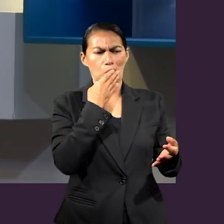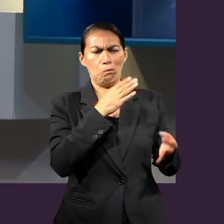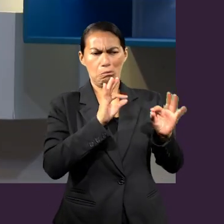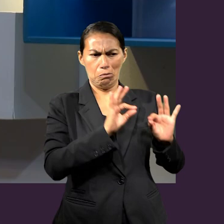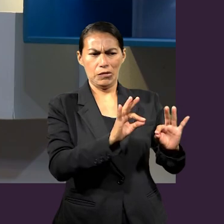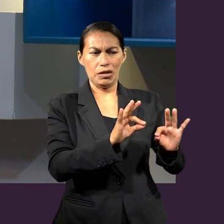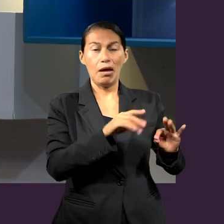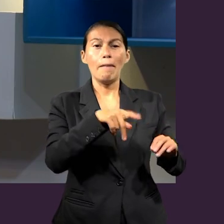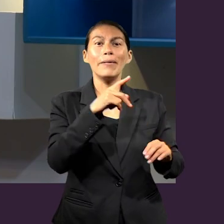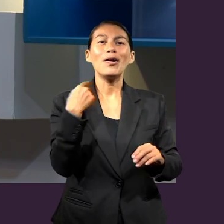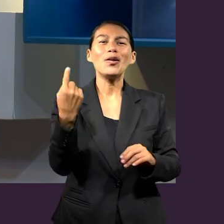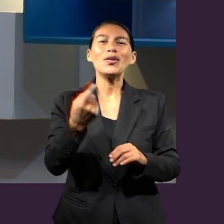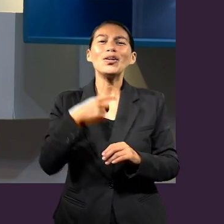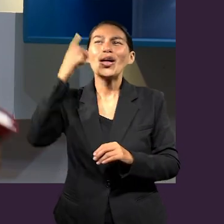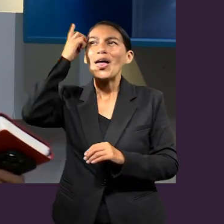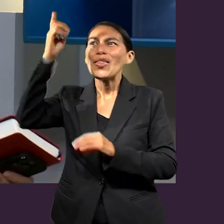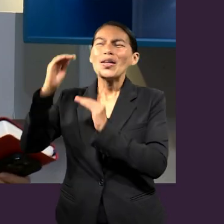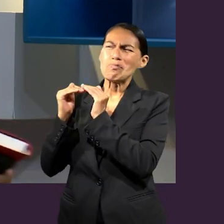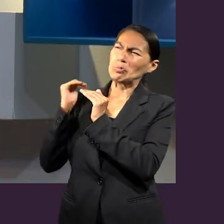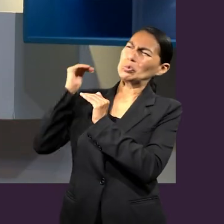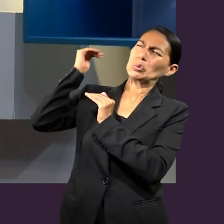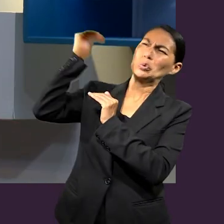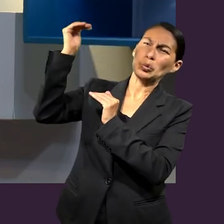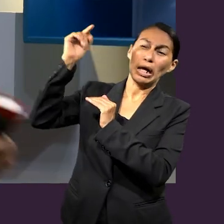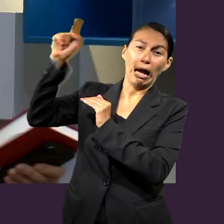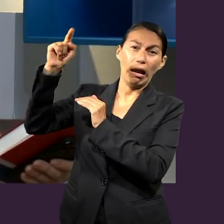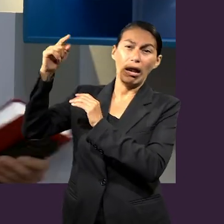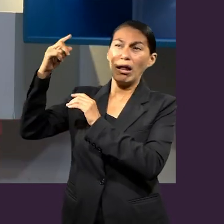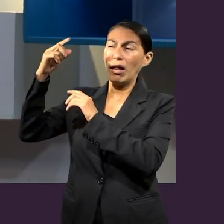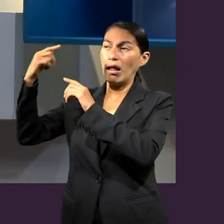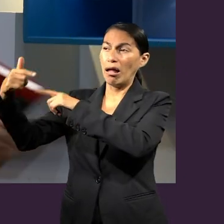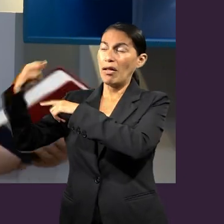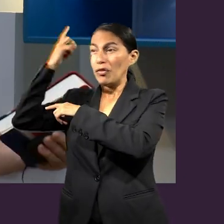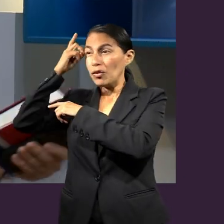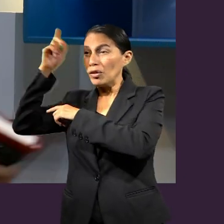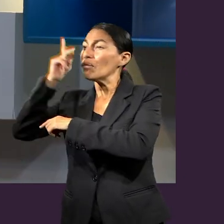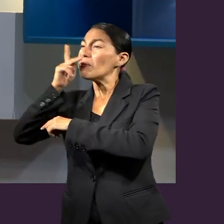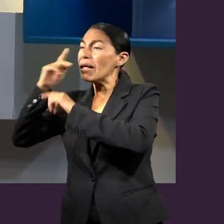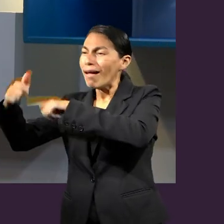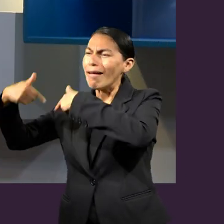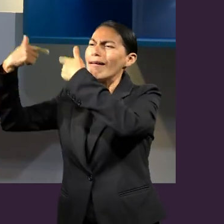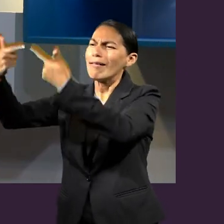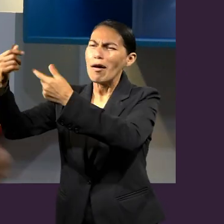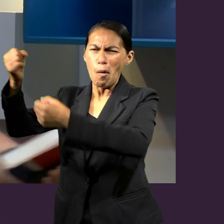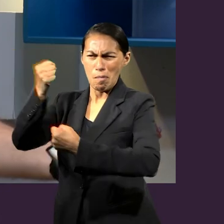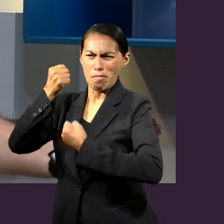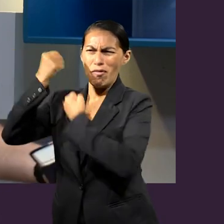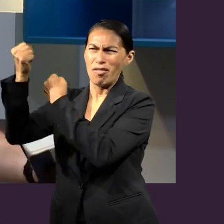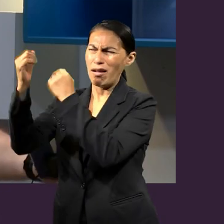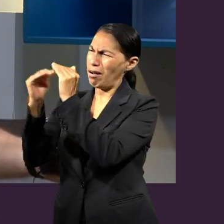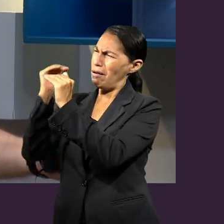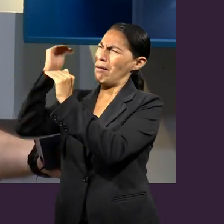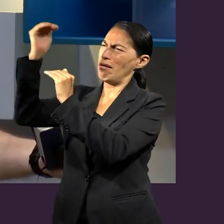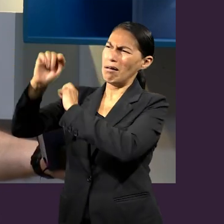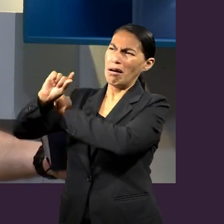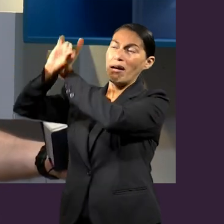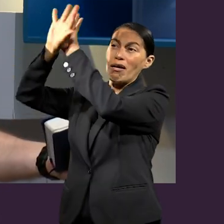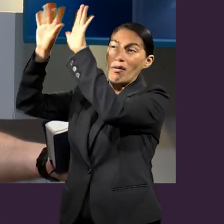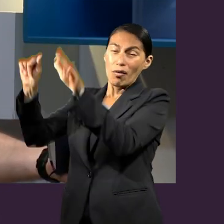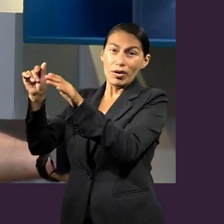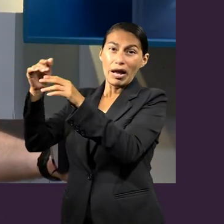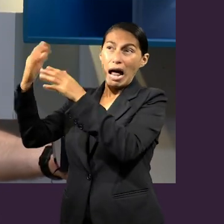más nosotros que tenemos al Dios supremo que ha recibido todo el poder, toda la gloria, que ha recibido todas las cosas y que esas cosas